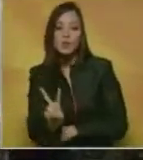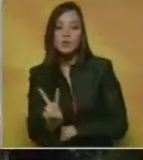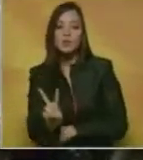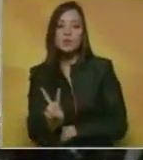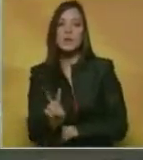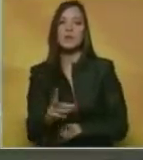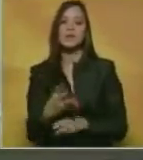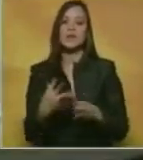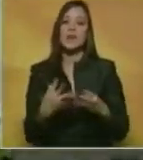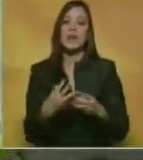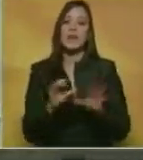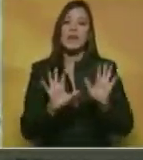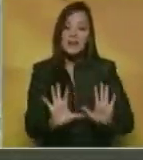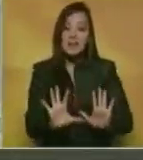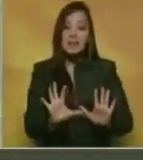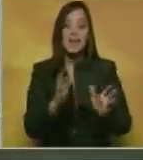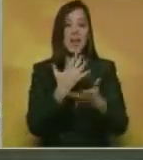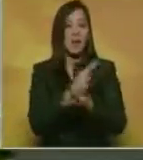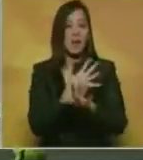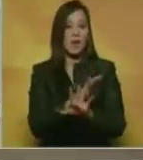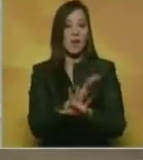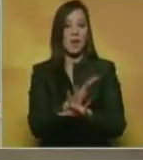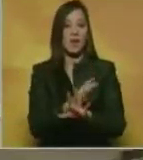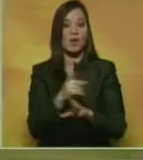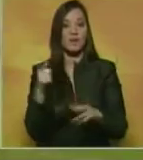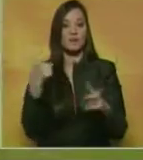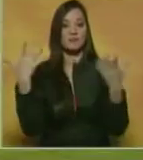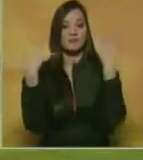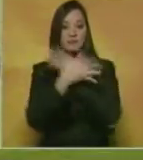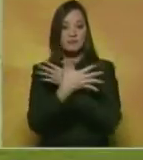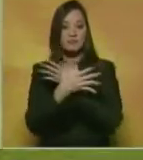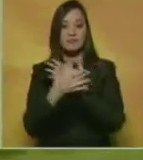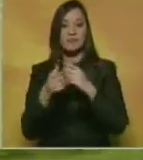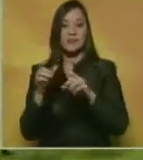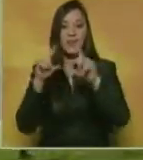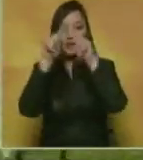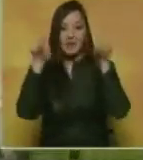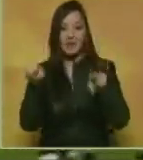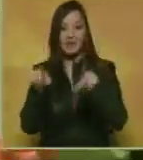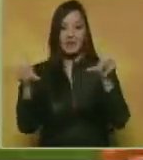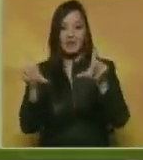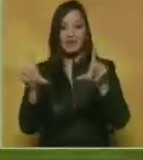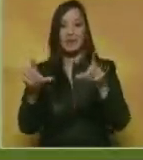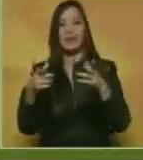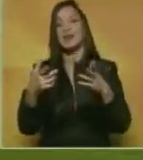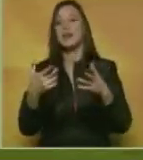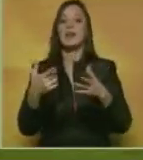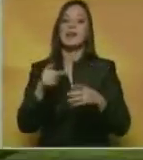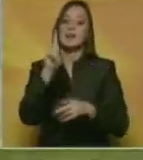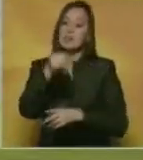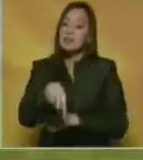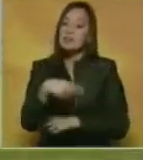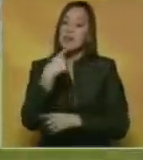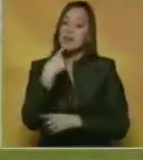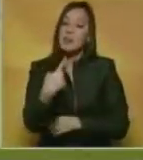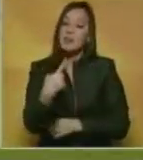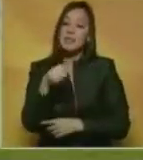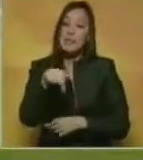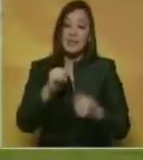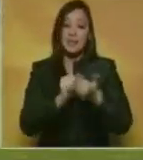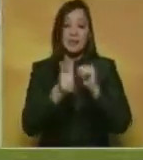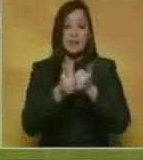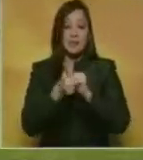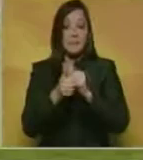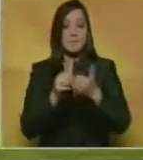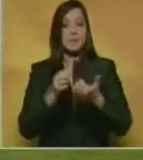partidos. El partido del día sábado es el choque entre el equipo de Metropolitanos y el Deportivo Banzuati aquí en la capital de la